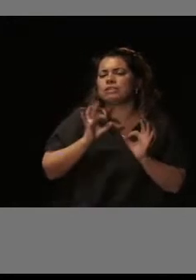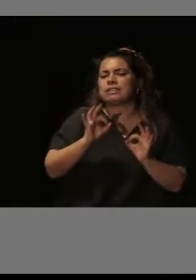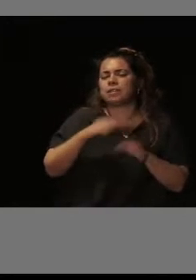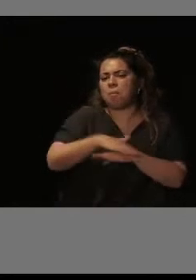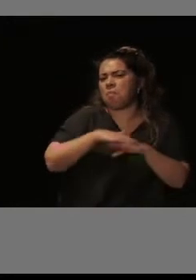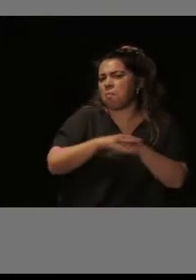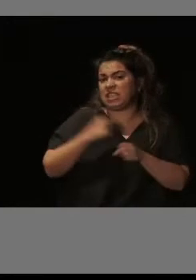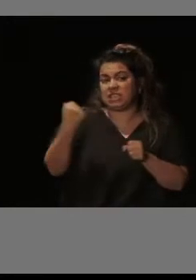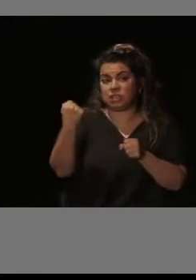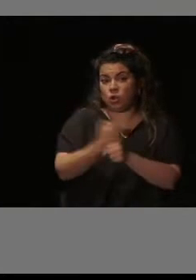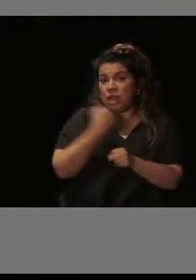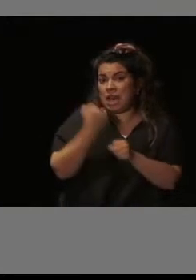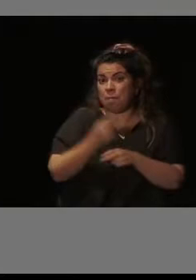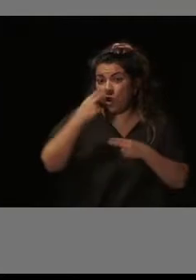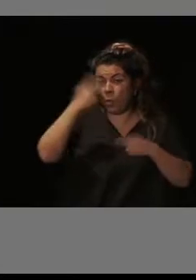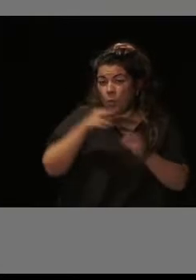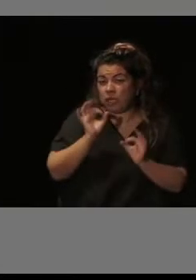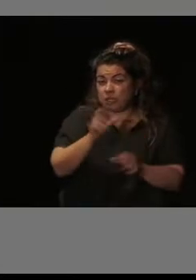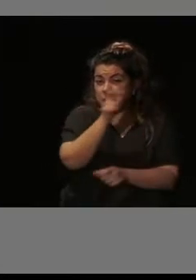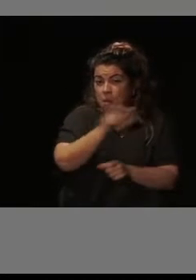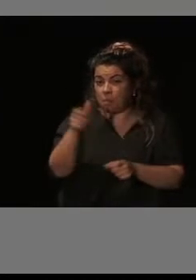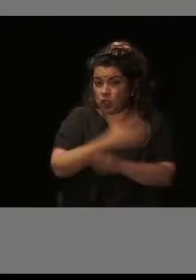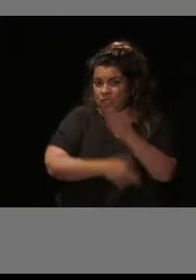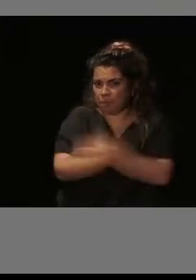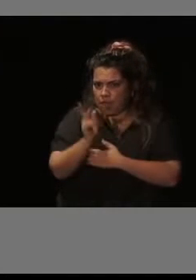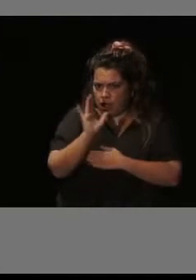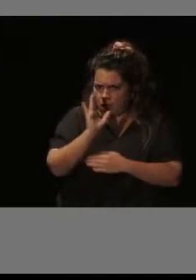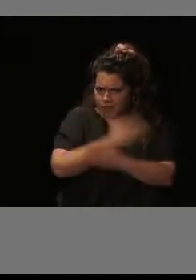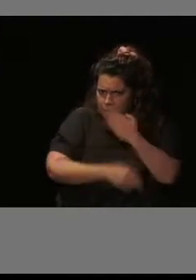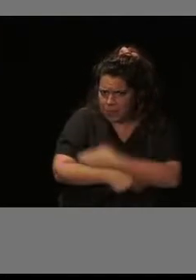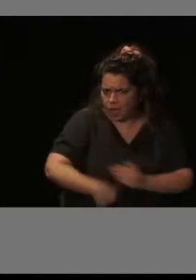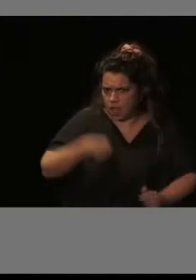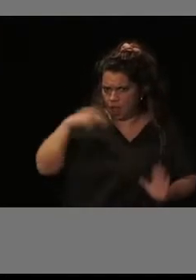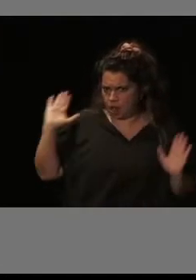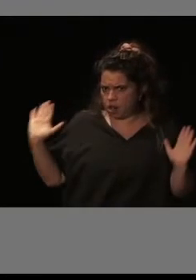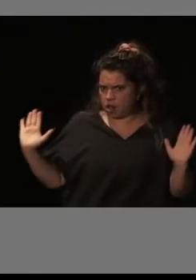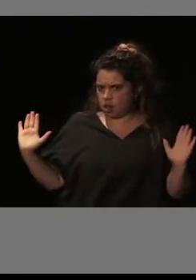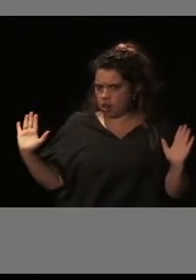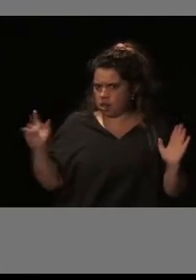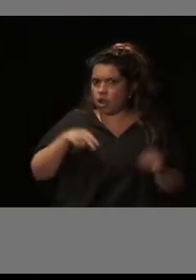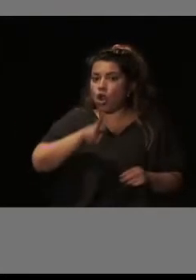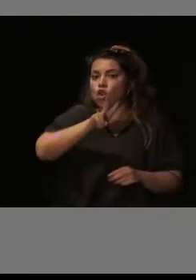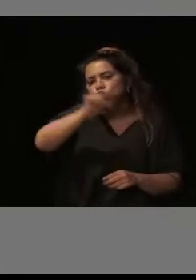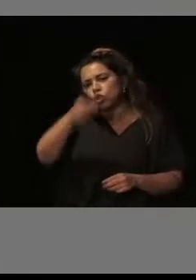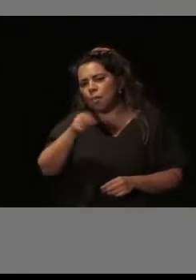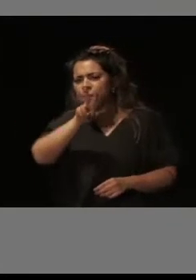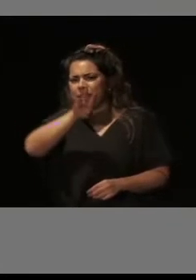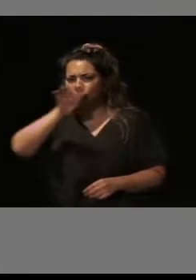para personas con discapacidad, con discapacidad general. De hecho, estamos en el 2,24%.